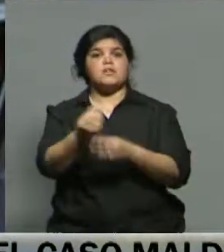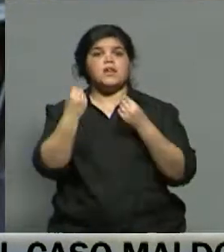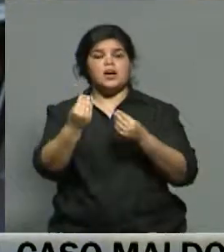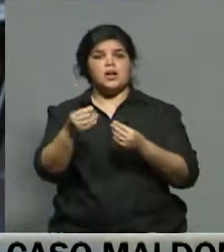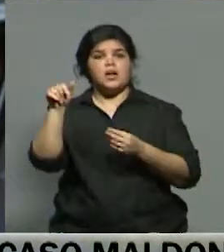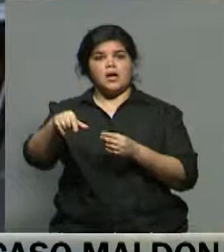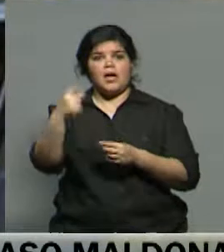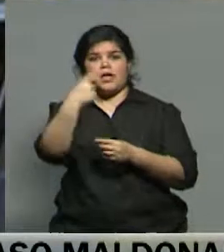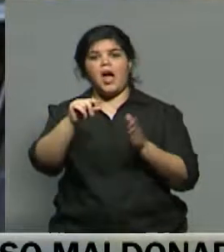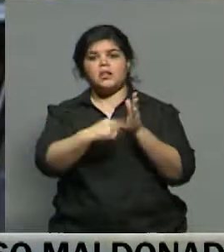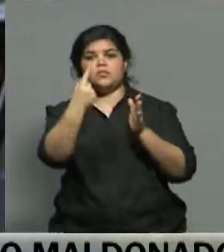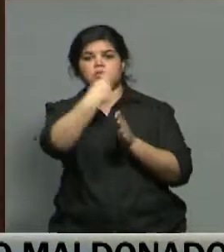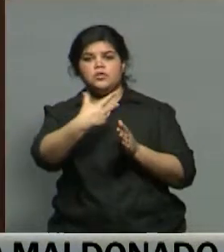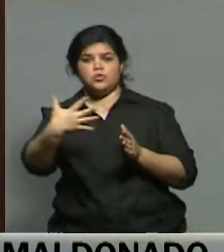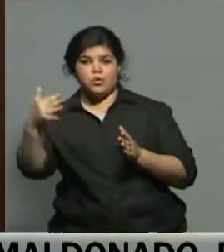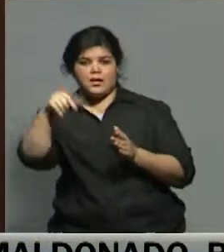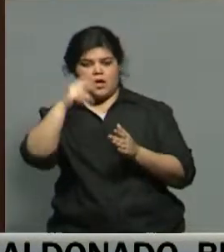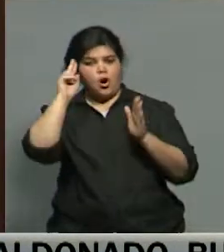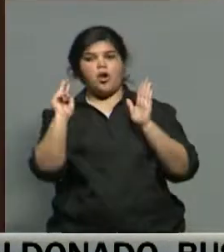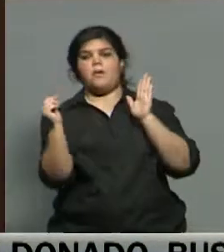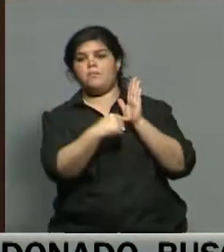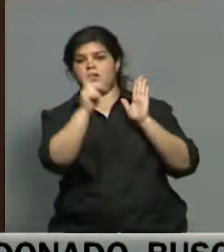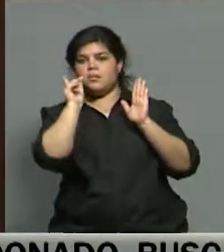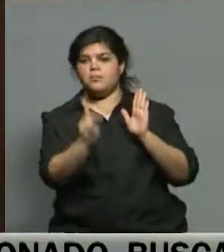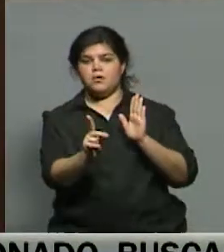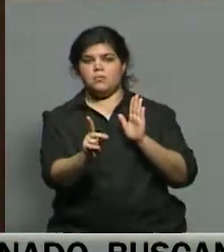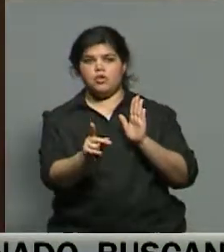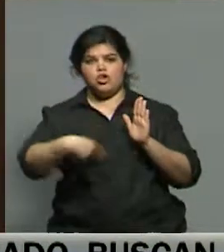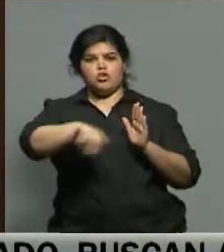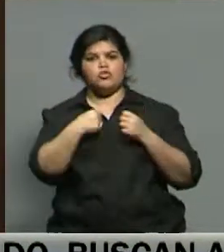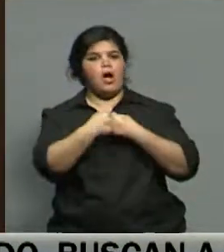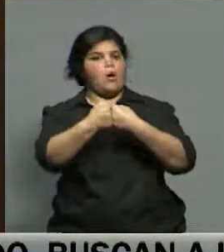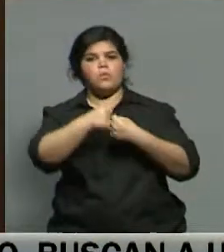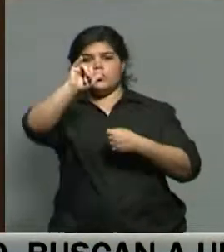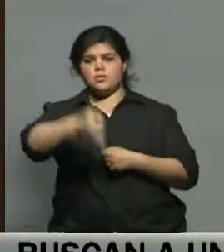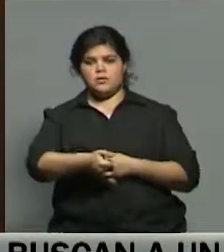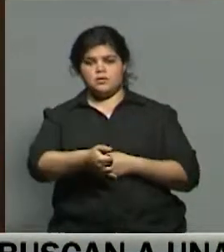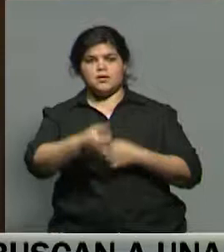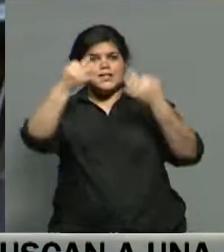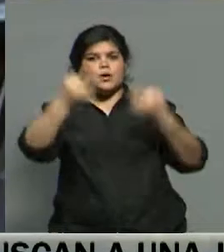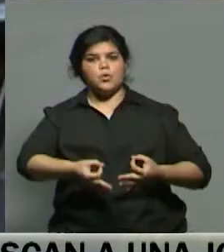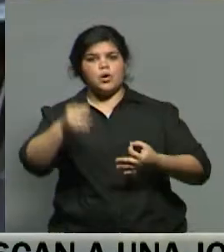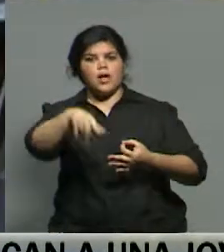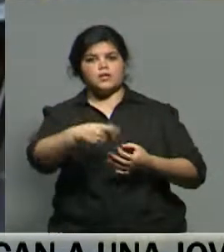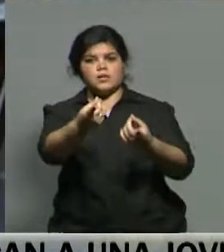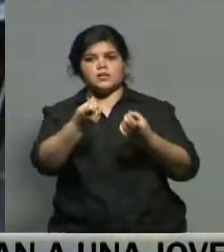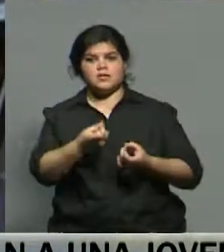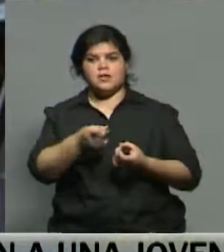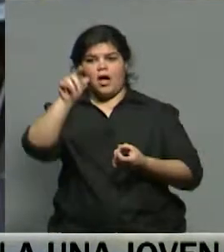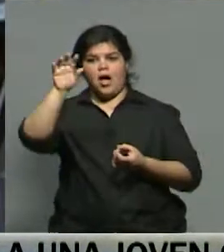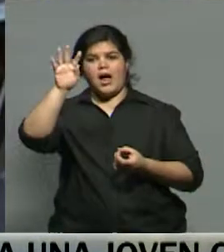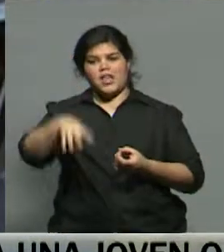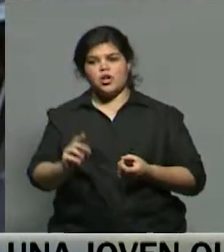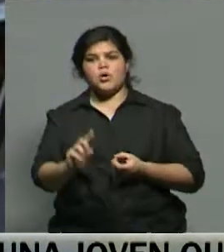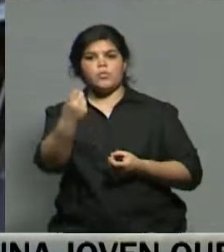artículo 155. Y creo que estamos de acuerdo con los objetivos de ese precepto e indudablemente tiene que ser recuperar la autonomía de